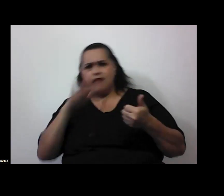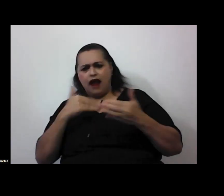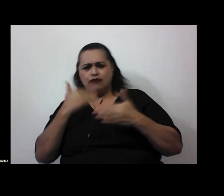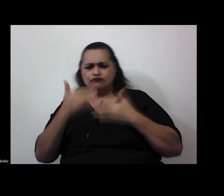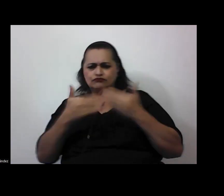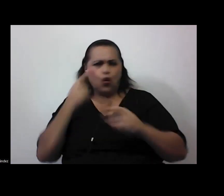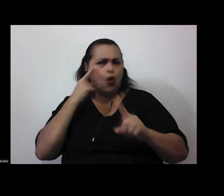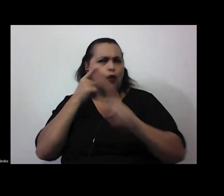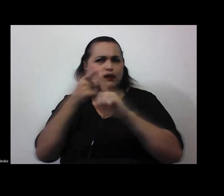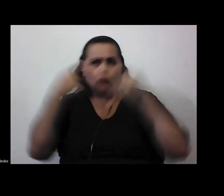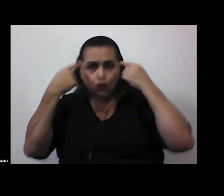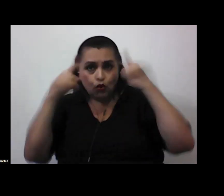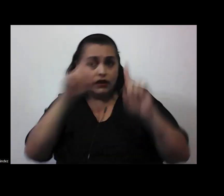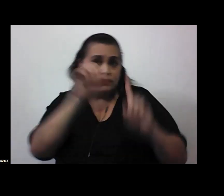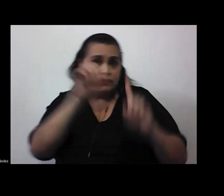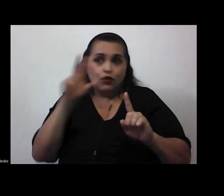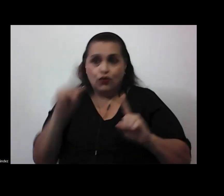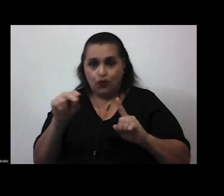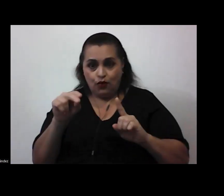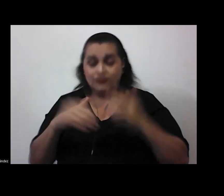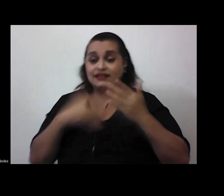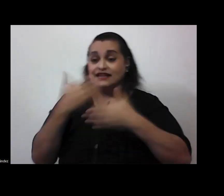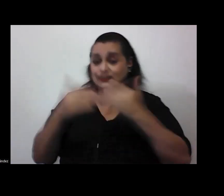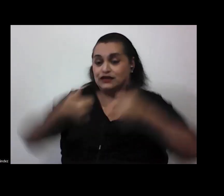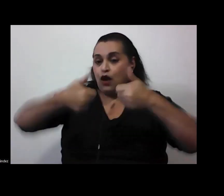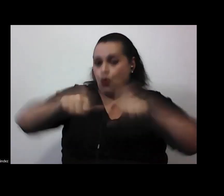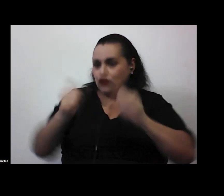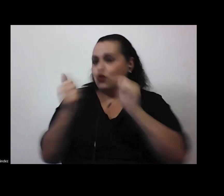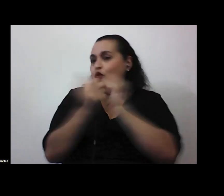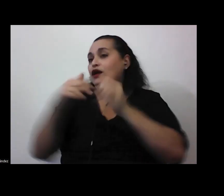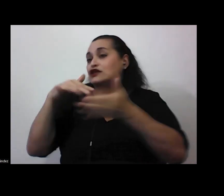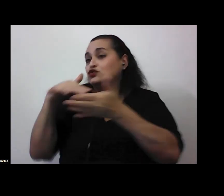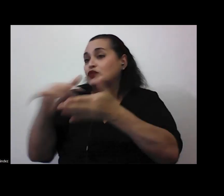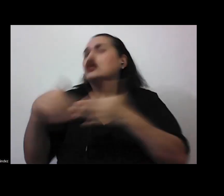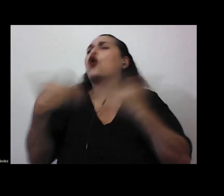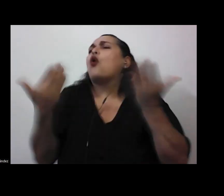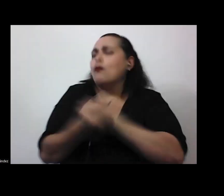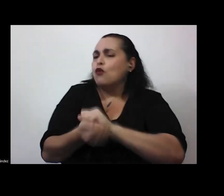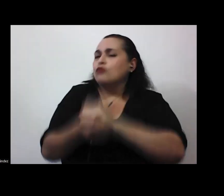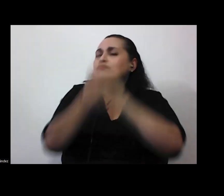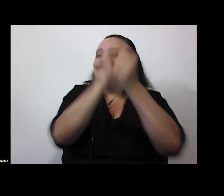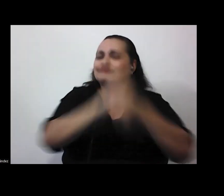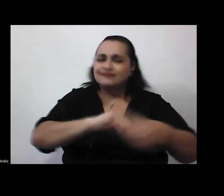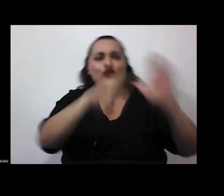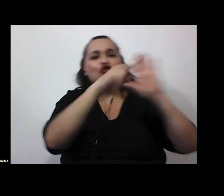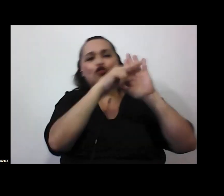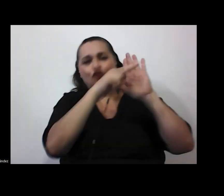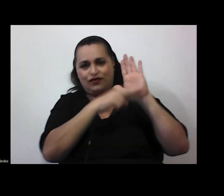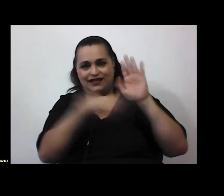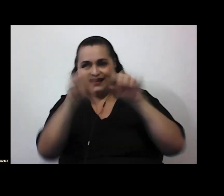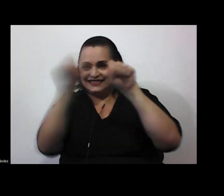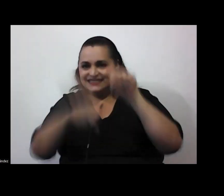teníamos y luego nos ponemos de acuerdo con los estudiantes acerca de cómo eso se va a traducir en una nota que el sistema nos reclama